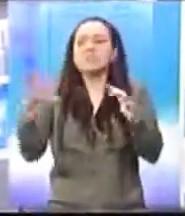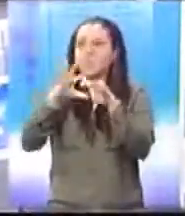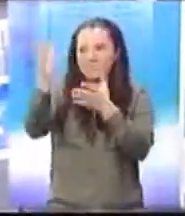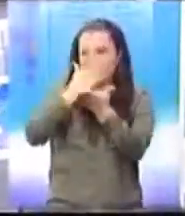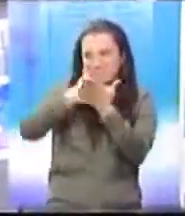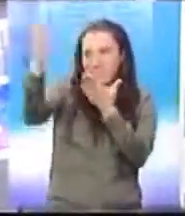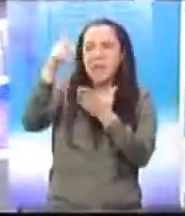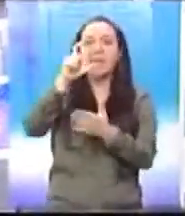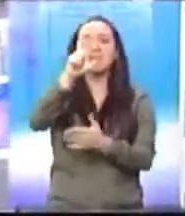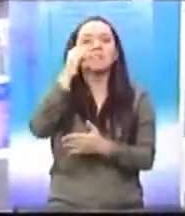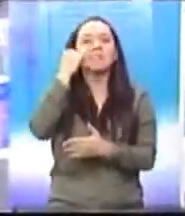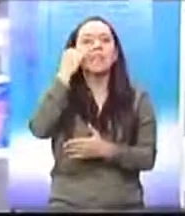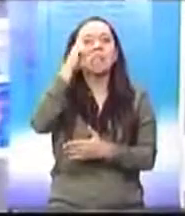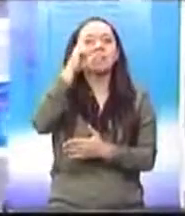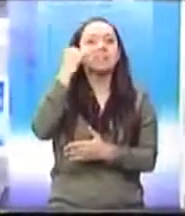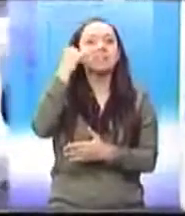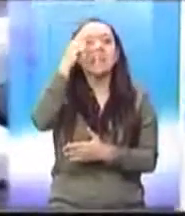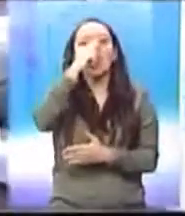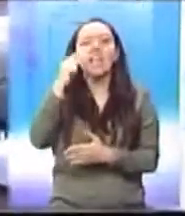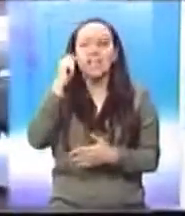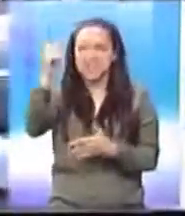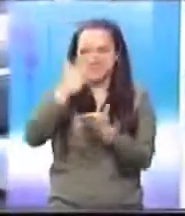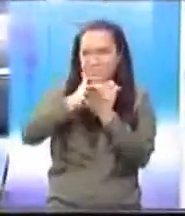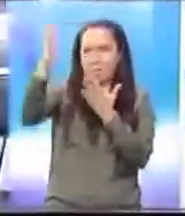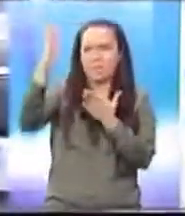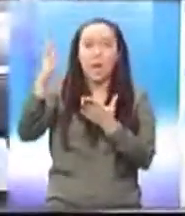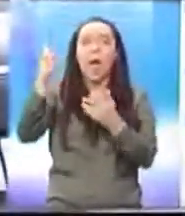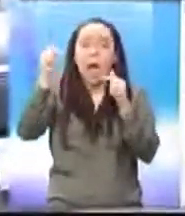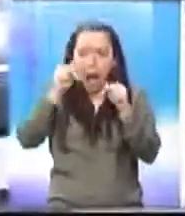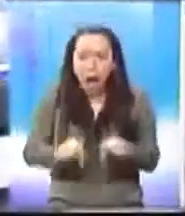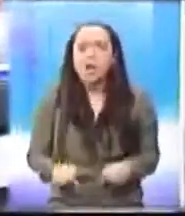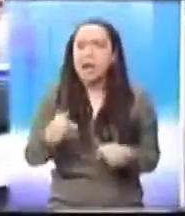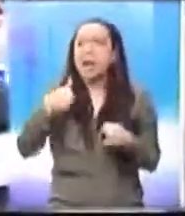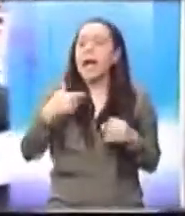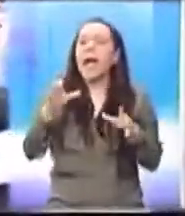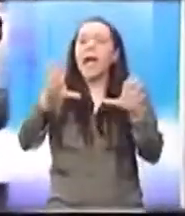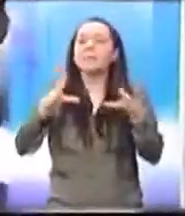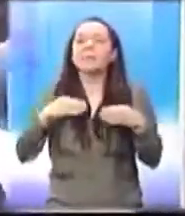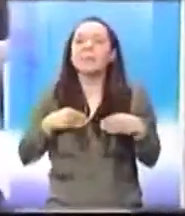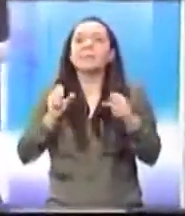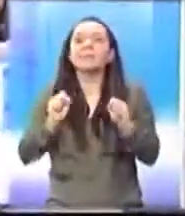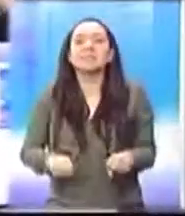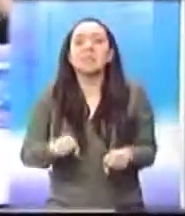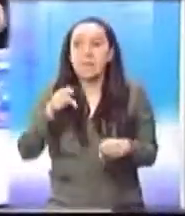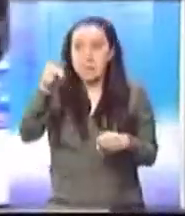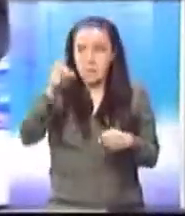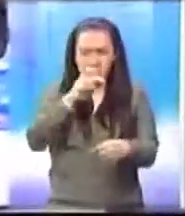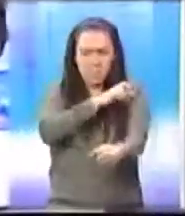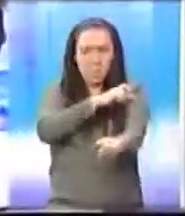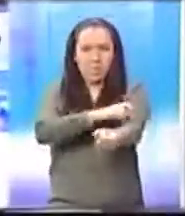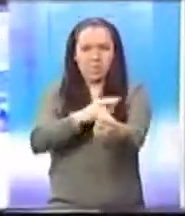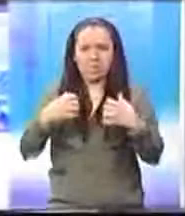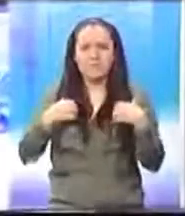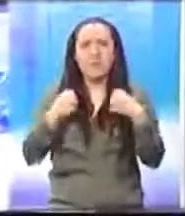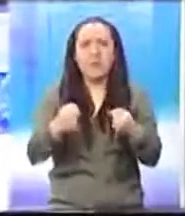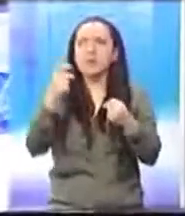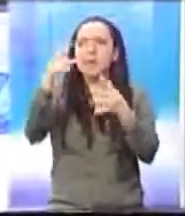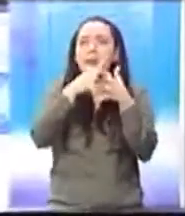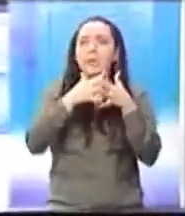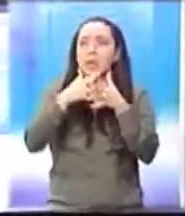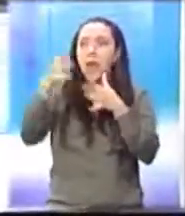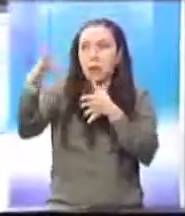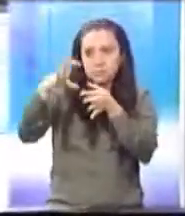la CICIG y ahora se agacha la cabeza para aceptar esta oferta de ese país del norte tan poderoso y tan